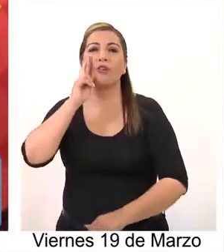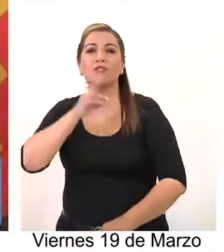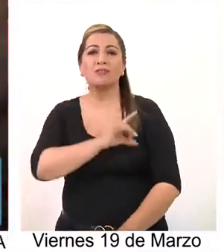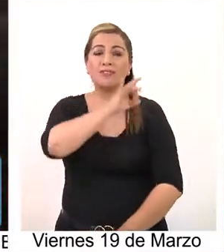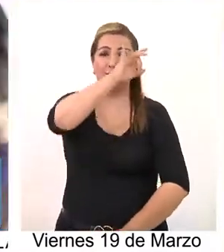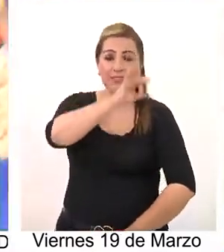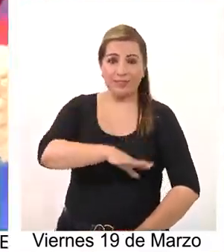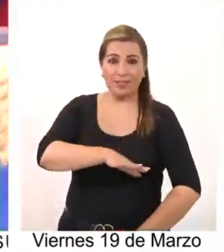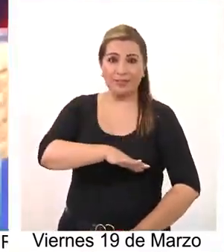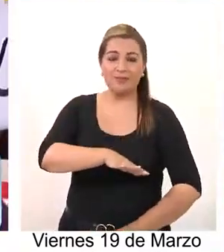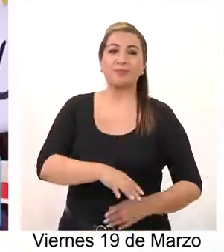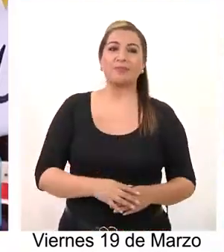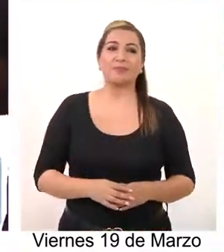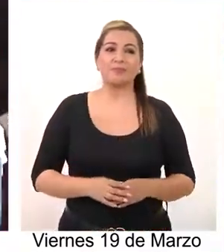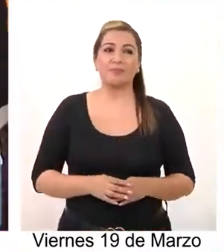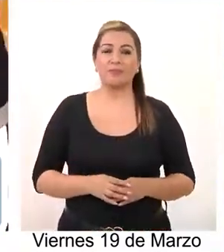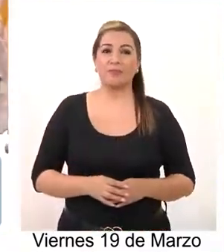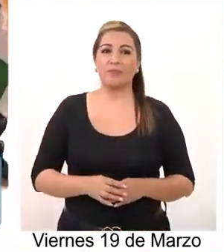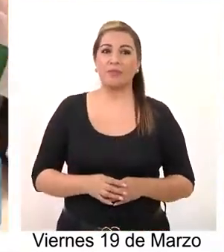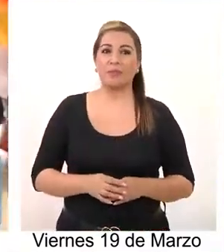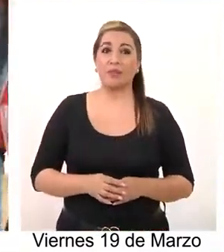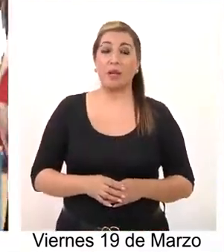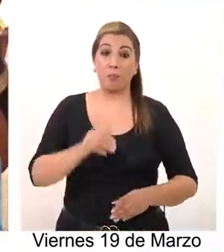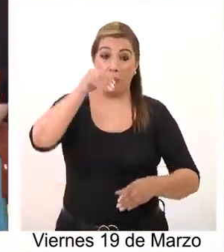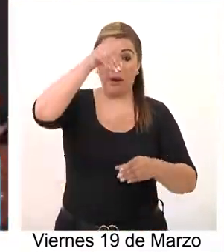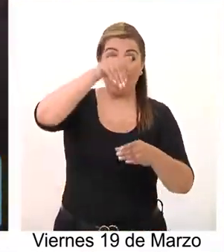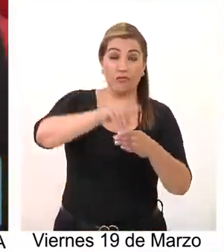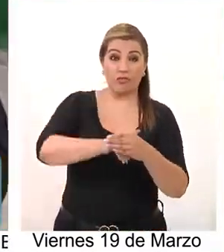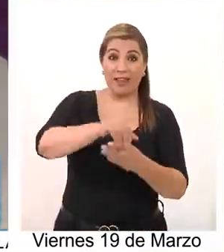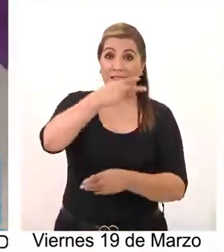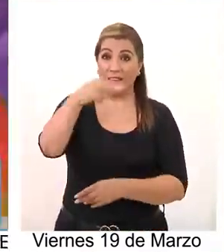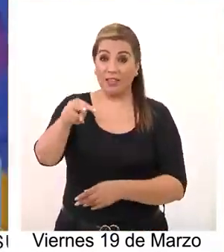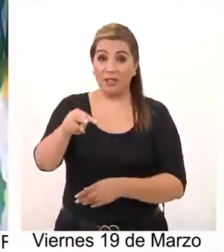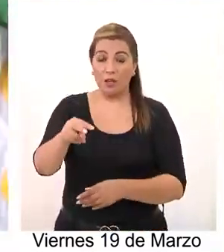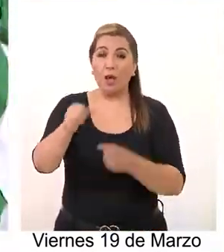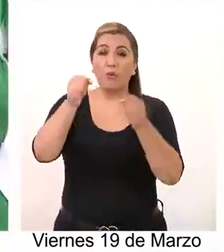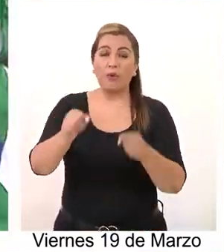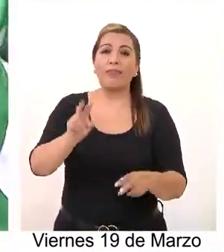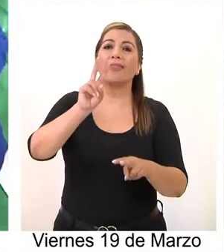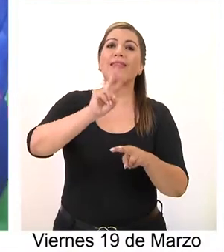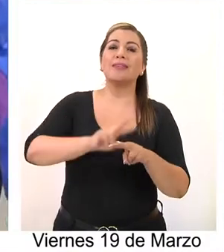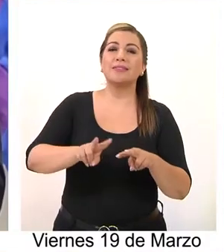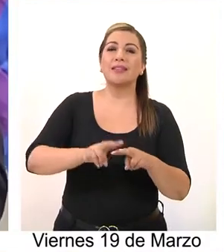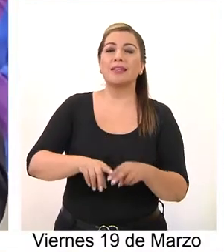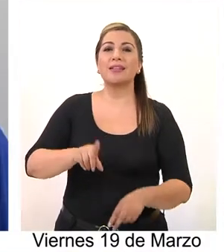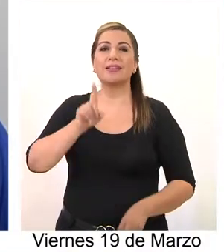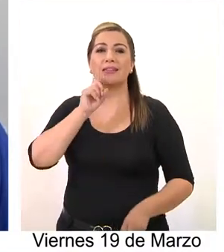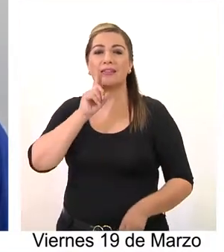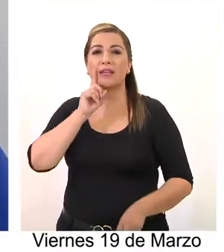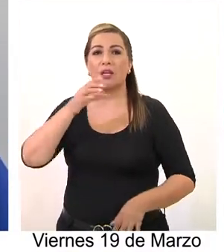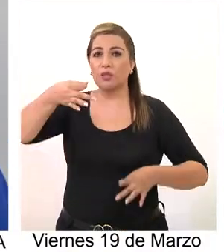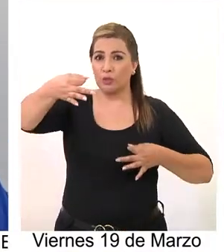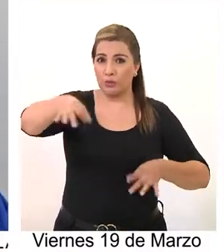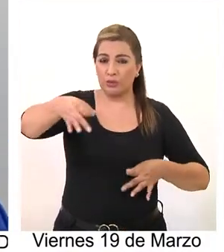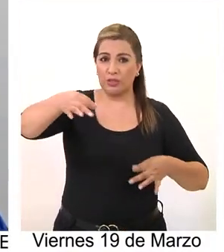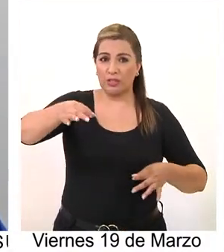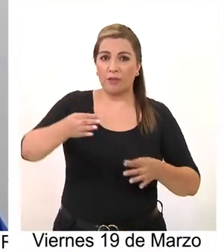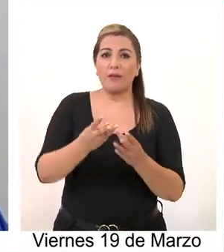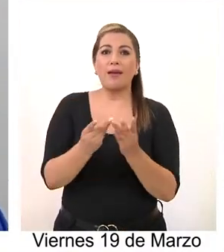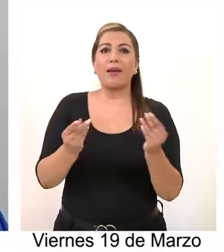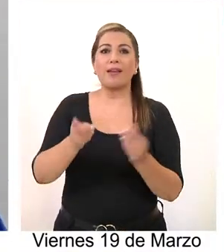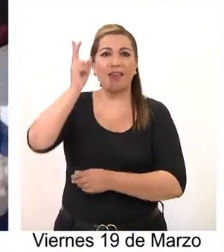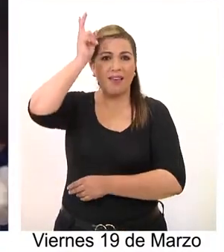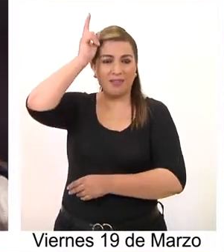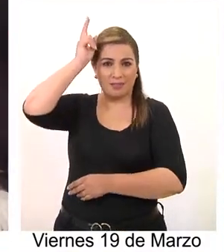originarios reconocidos en Chile, mientras que para sufragar por ellos lo podrán hacer quienes hayan registrado un